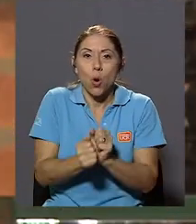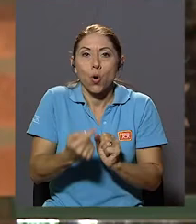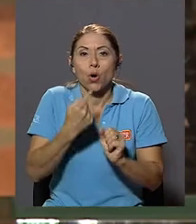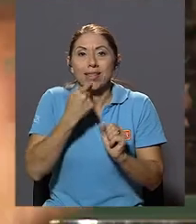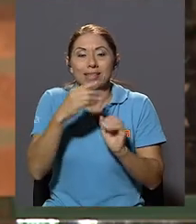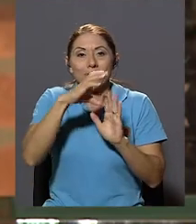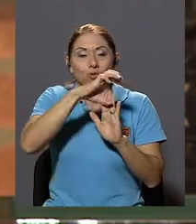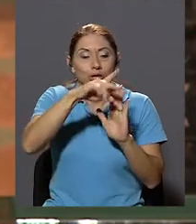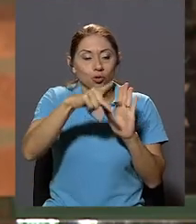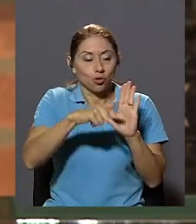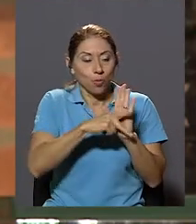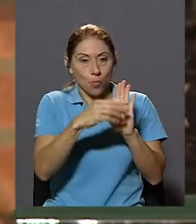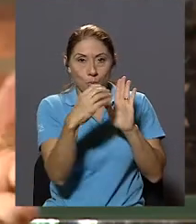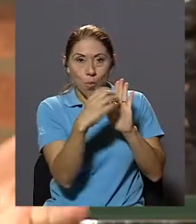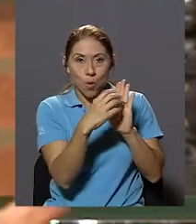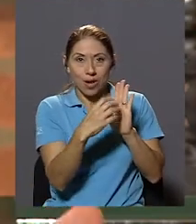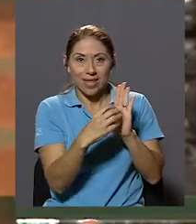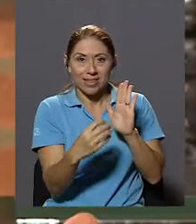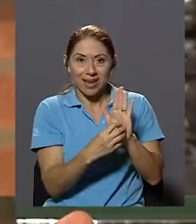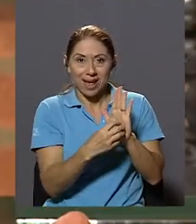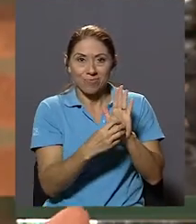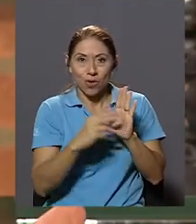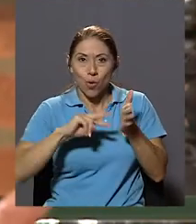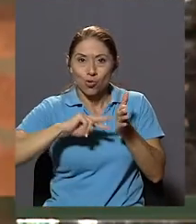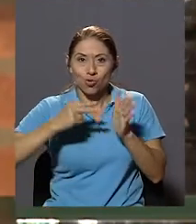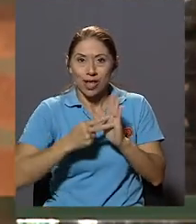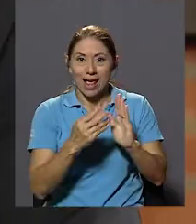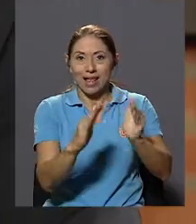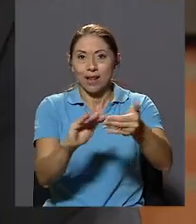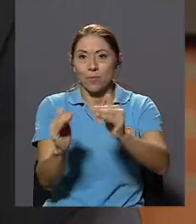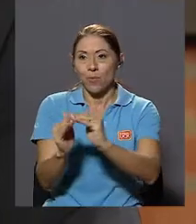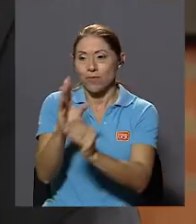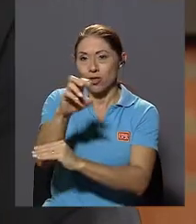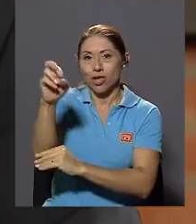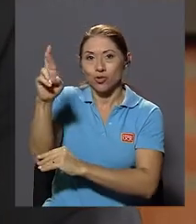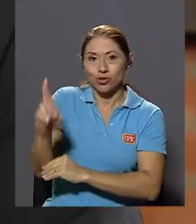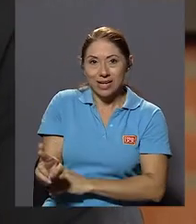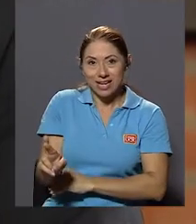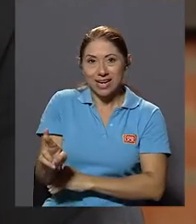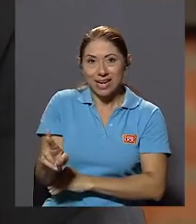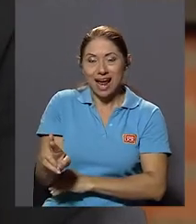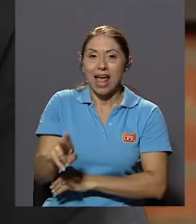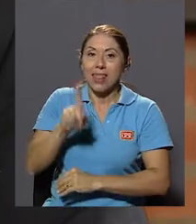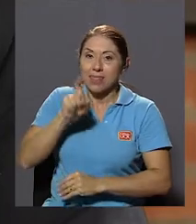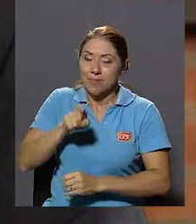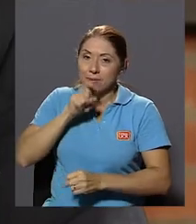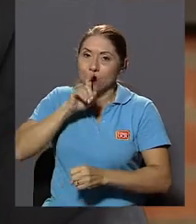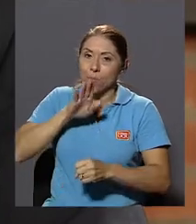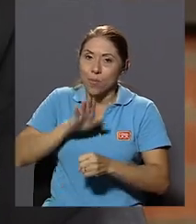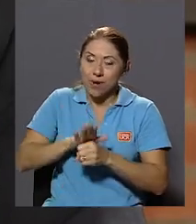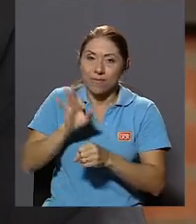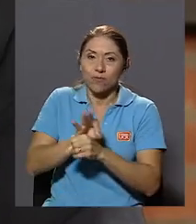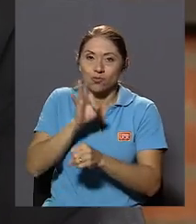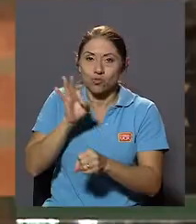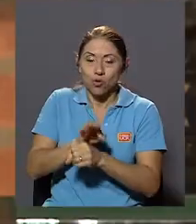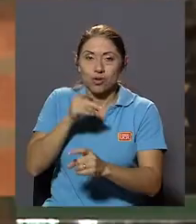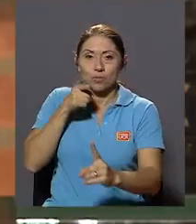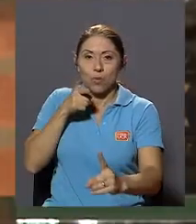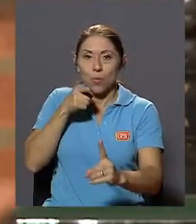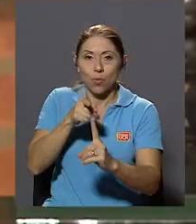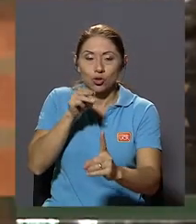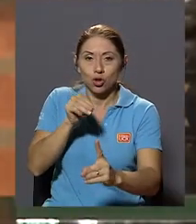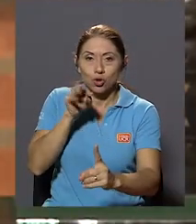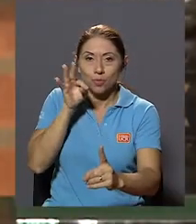Política En otras Palabras El Pueblo De Costa Rica Las Funciones Los Propósitos Las Metas Que